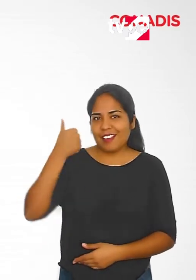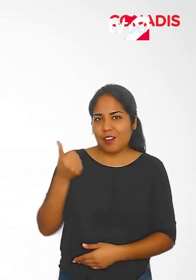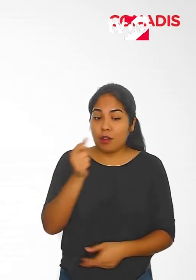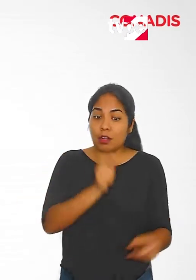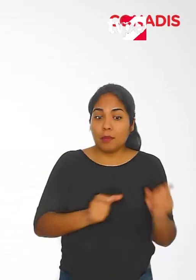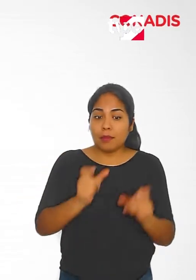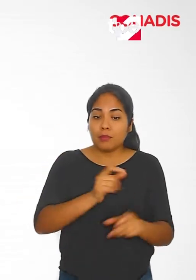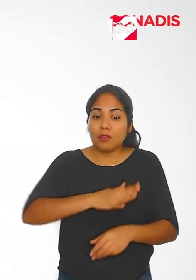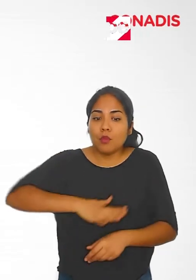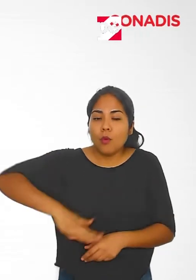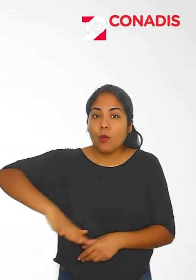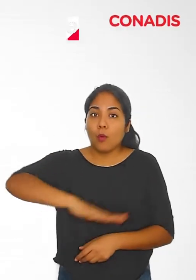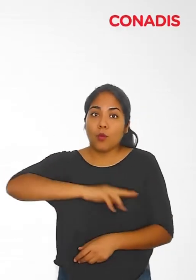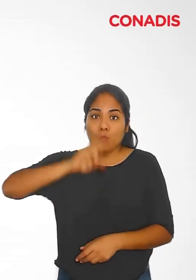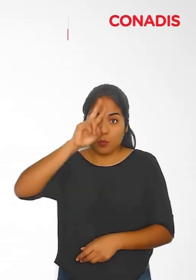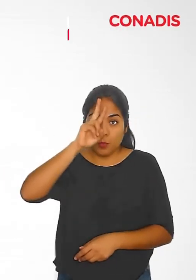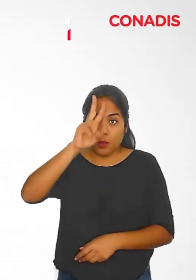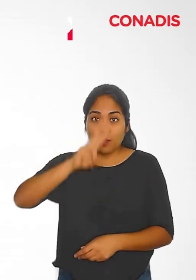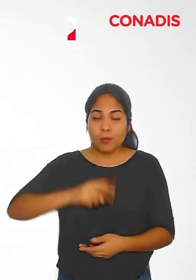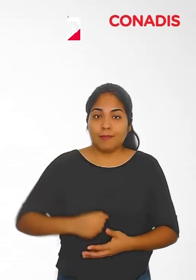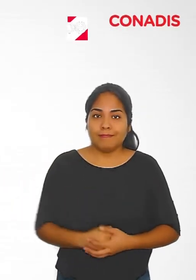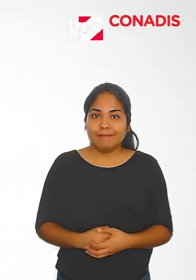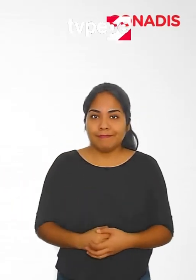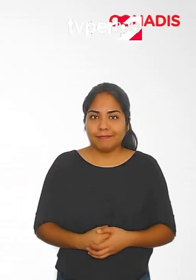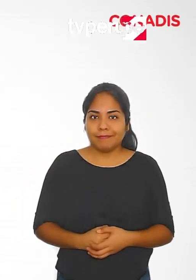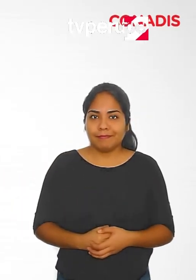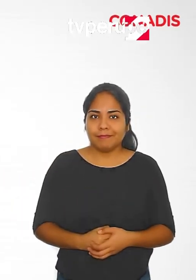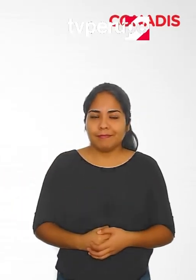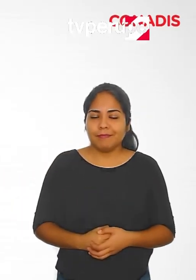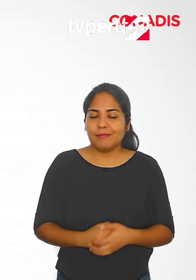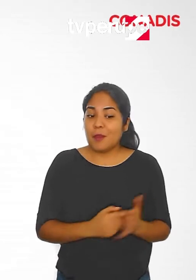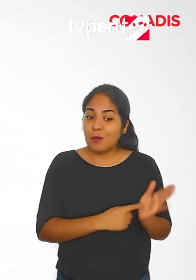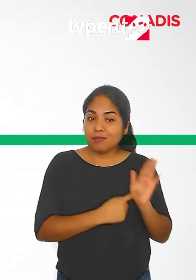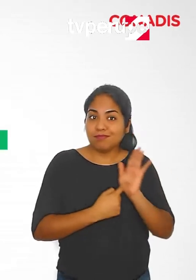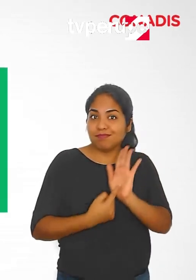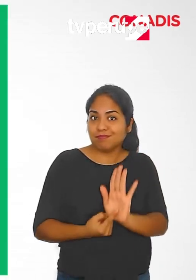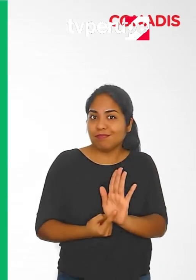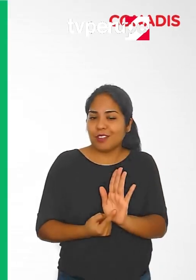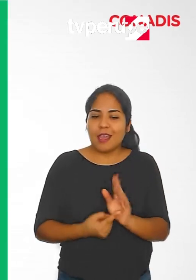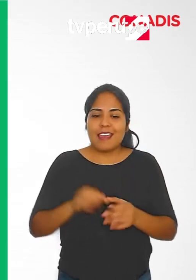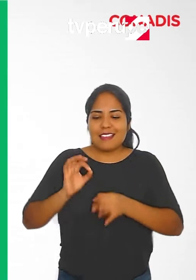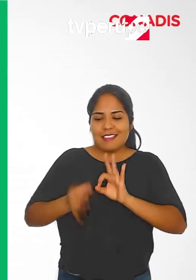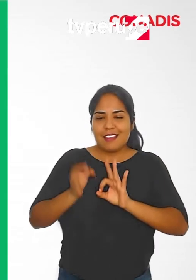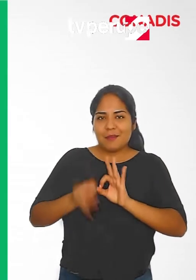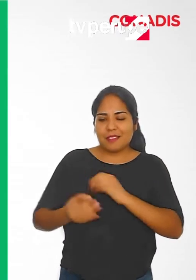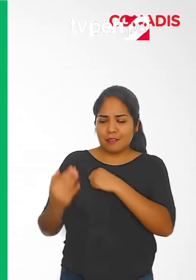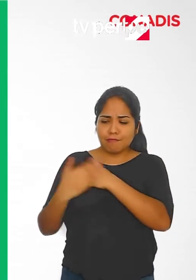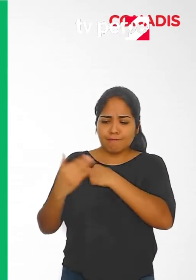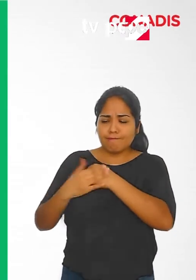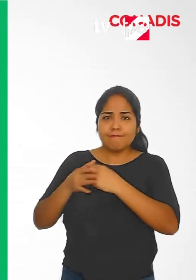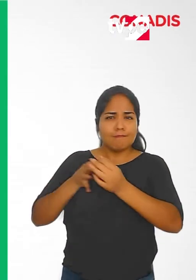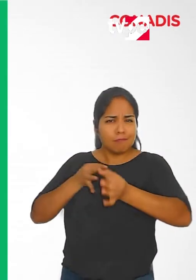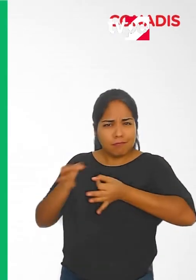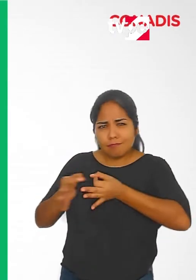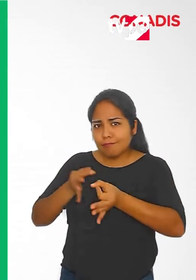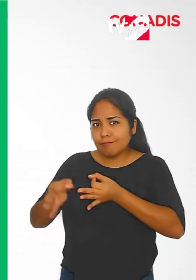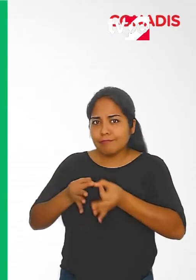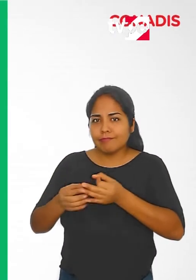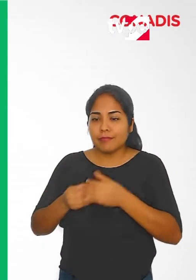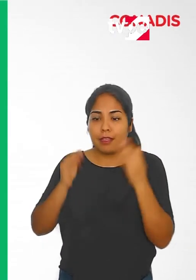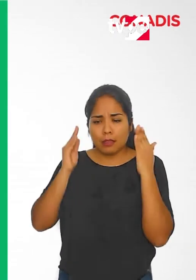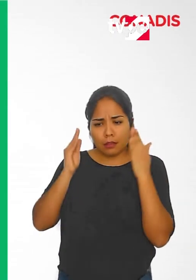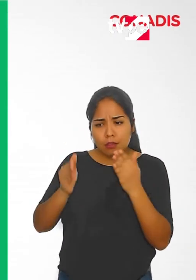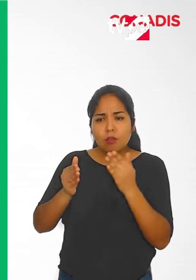atención de usuarios y usuarias a nivel nacional. Ahora somos intérpretes en consulta.